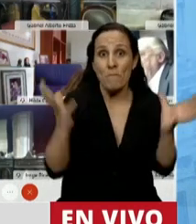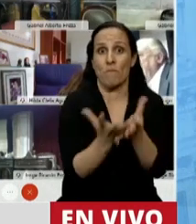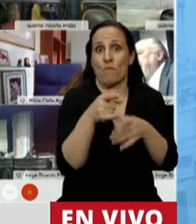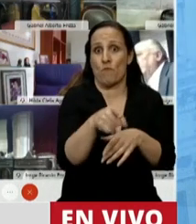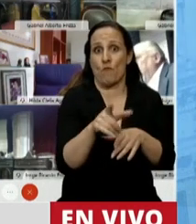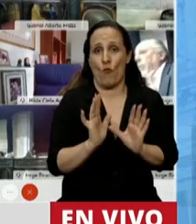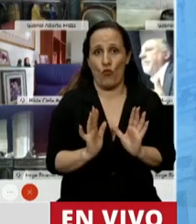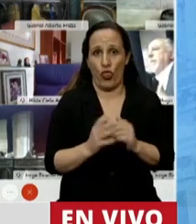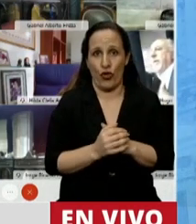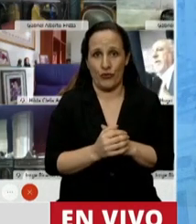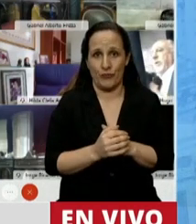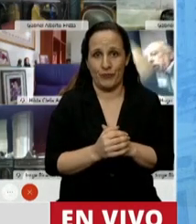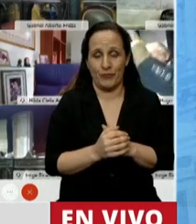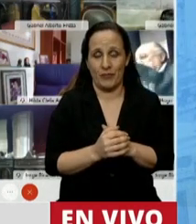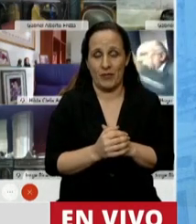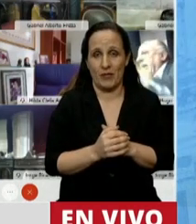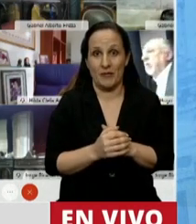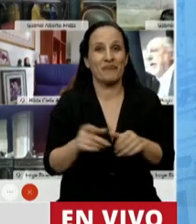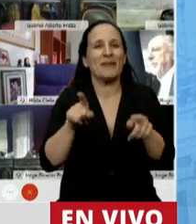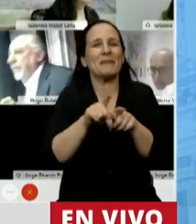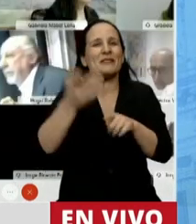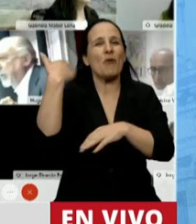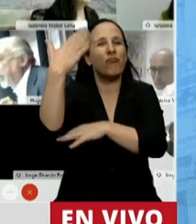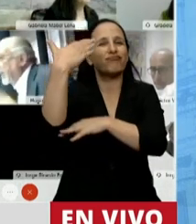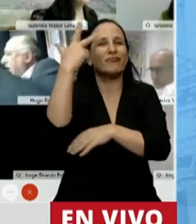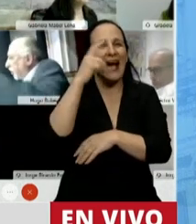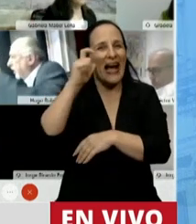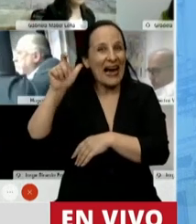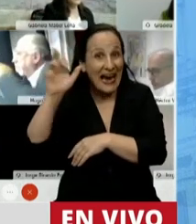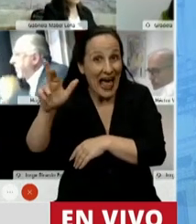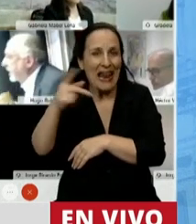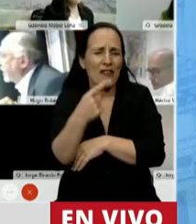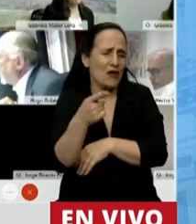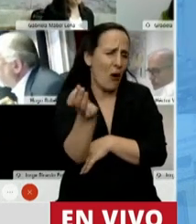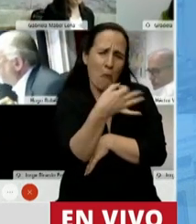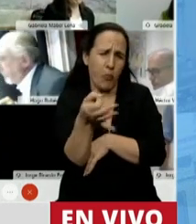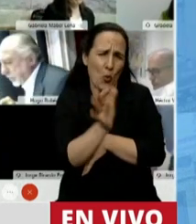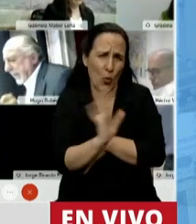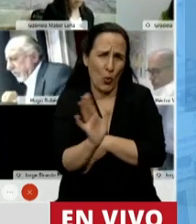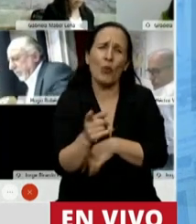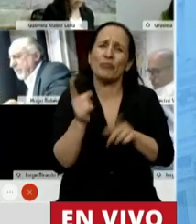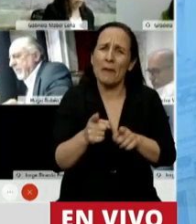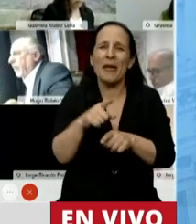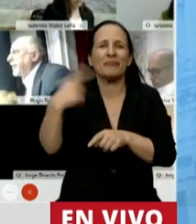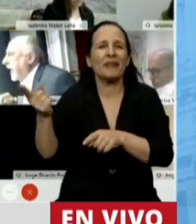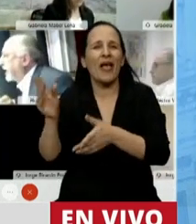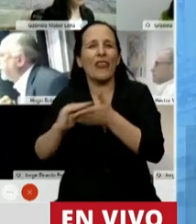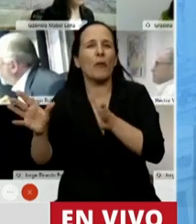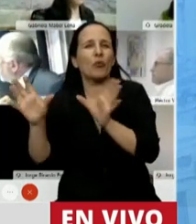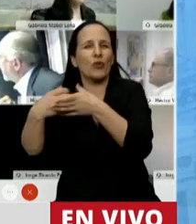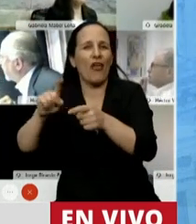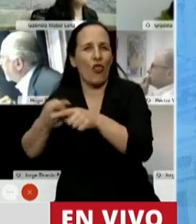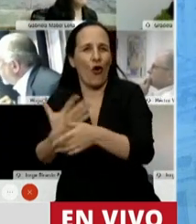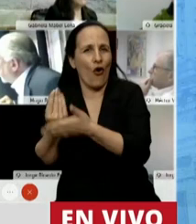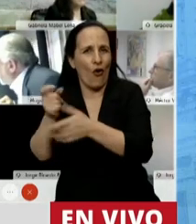Y seguro, lo que decía Carlos Gera al principio es verdad. Y lo dijo también un diputado del oficialismo.